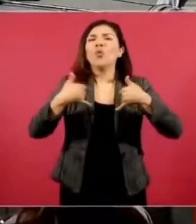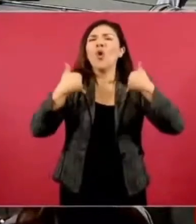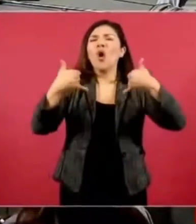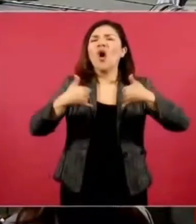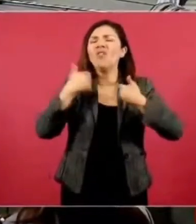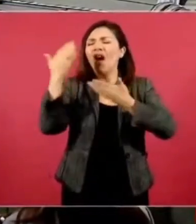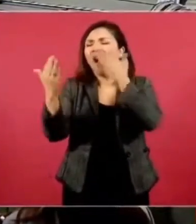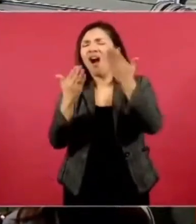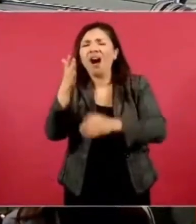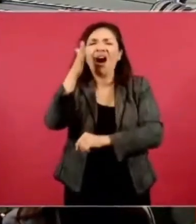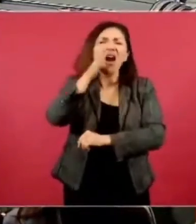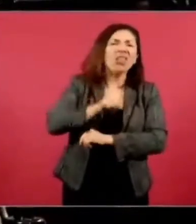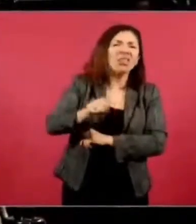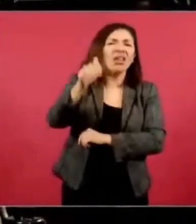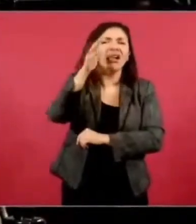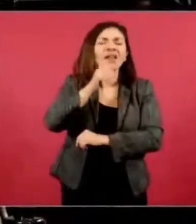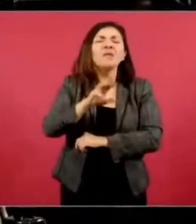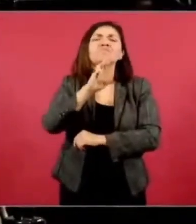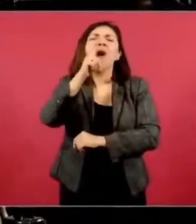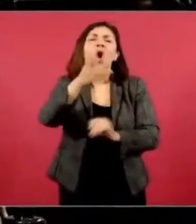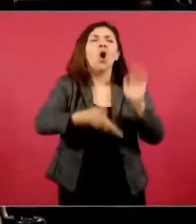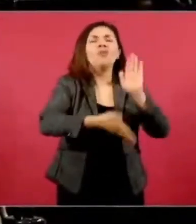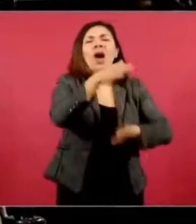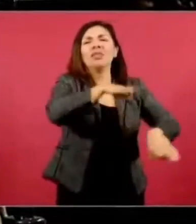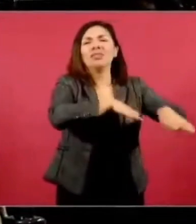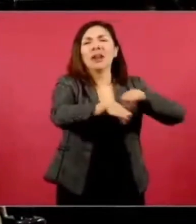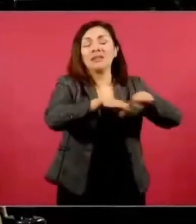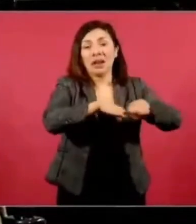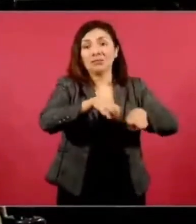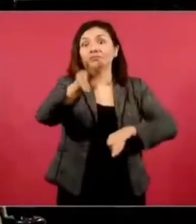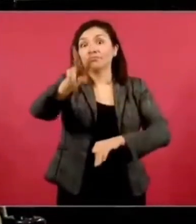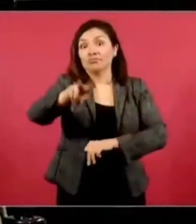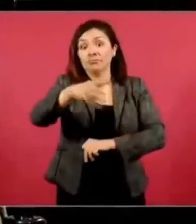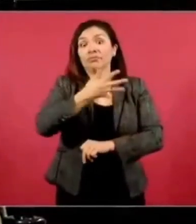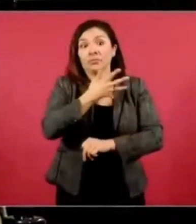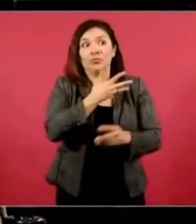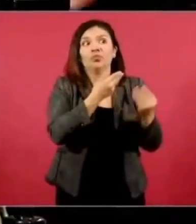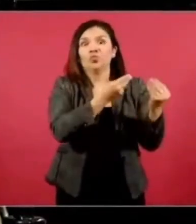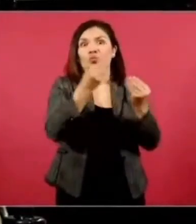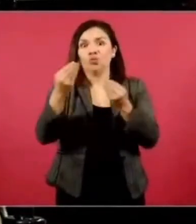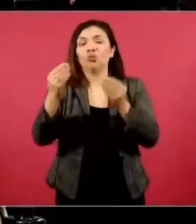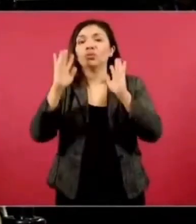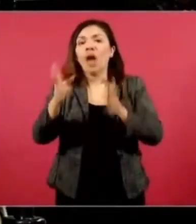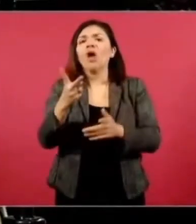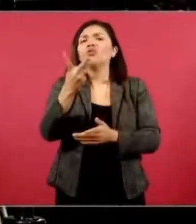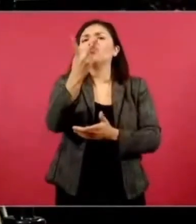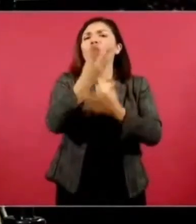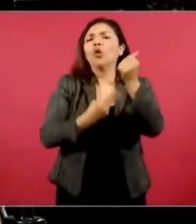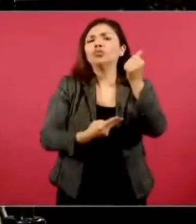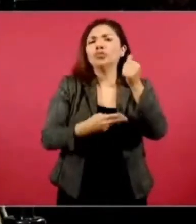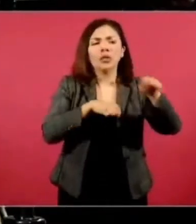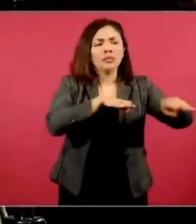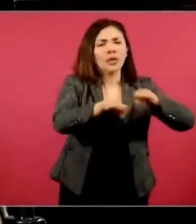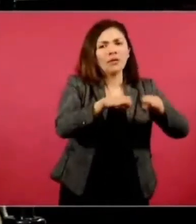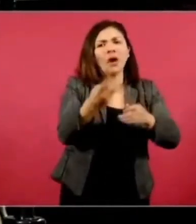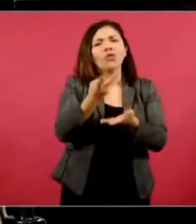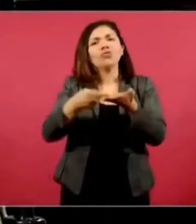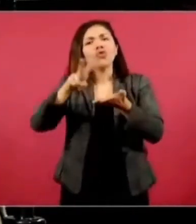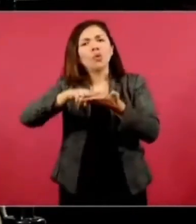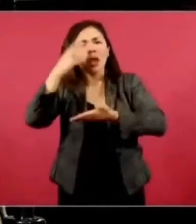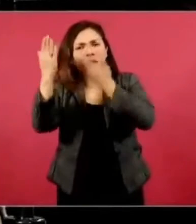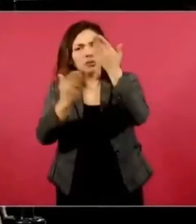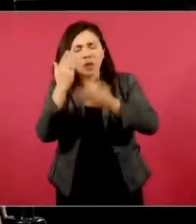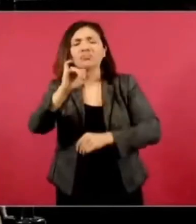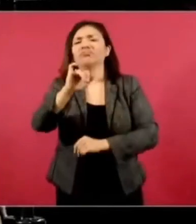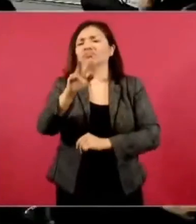sus estudios y empezar a trabajar. De hecho, hay algunos, muchos ya, que combinan ambas actividades. Sí, pero ahí